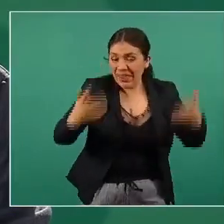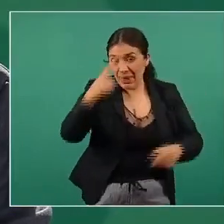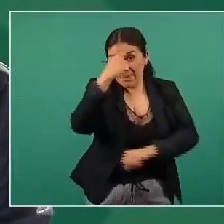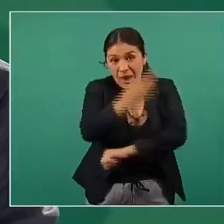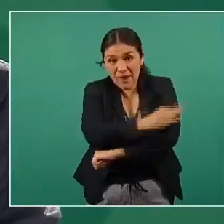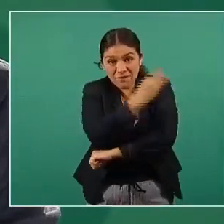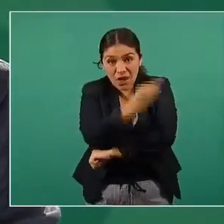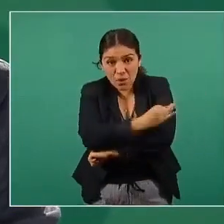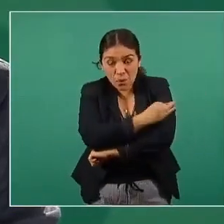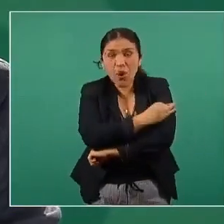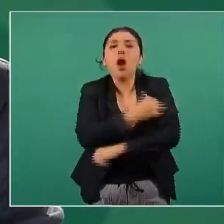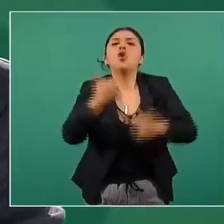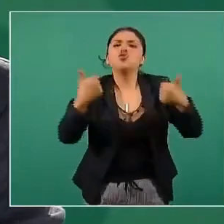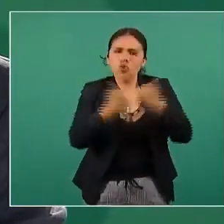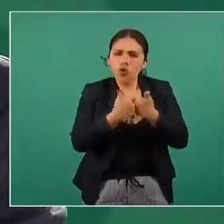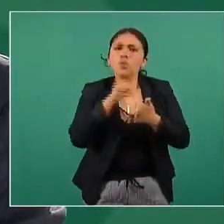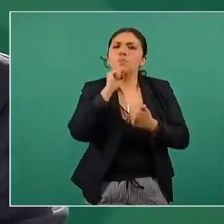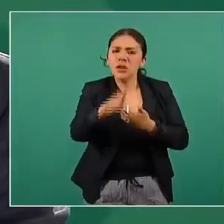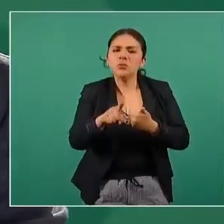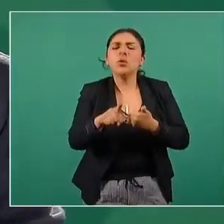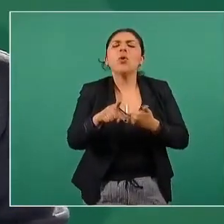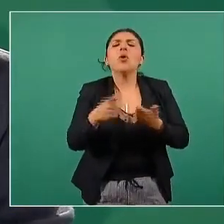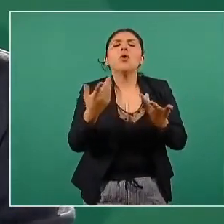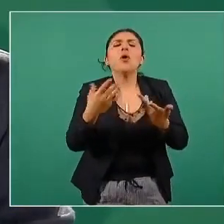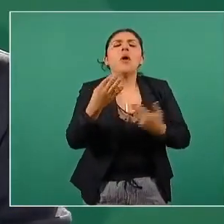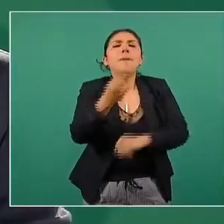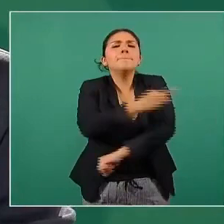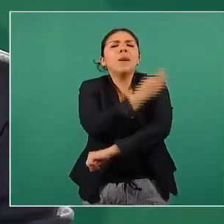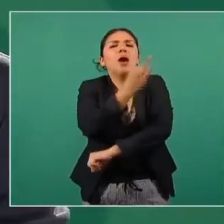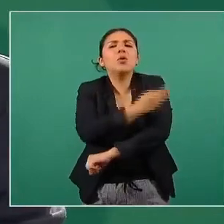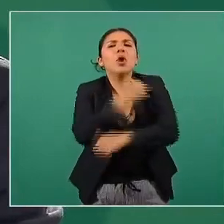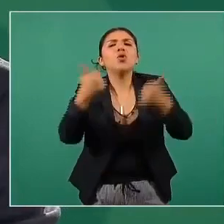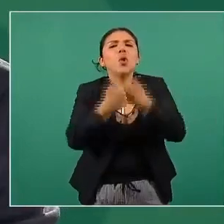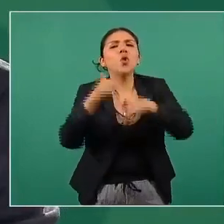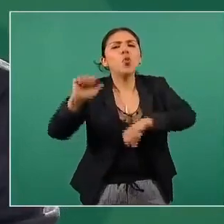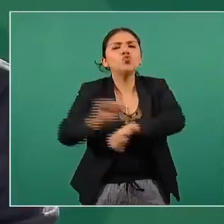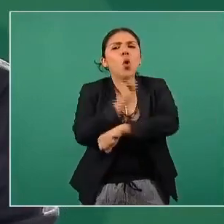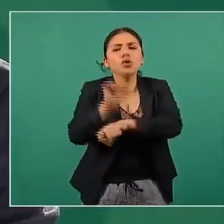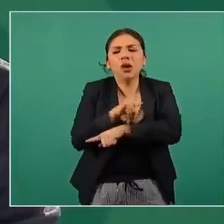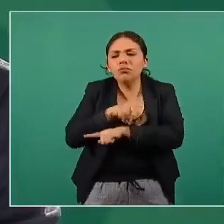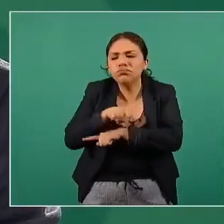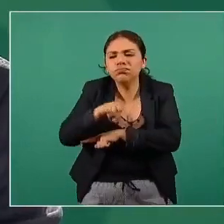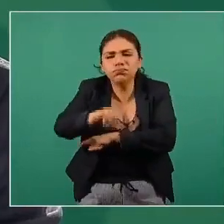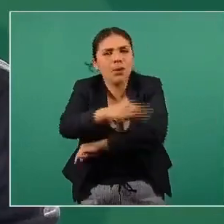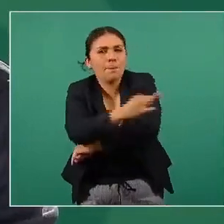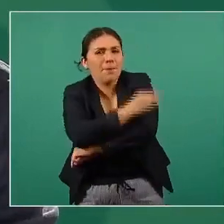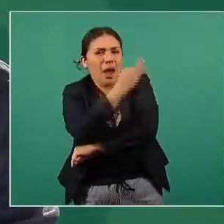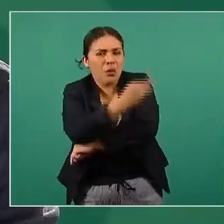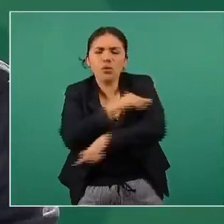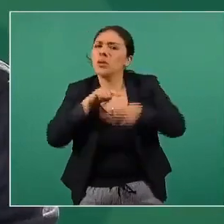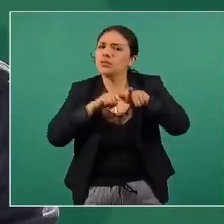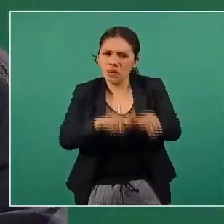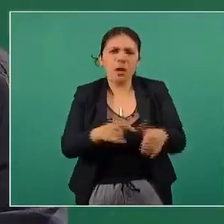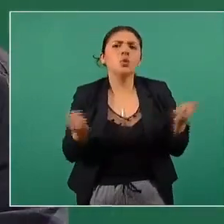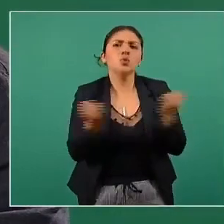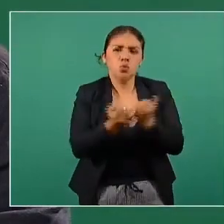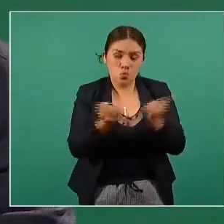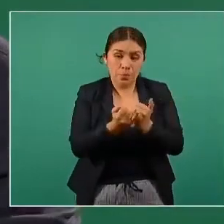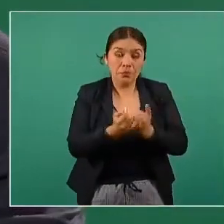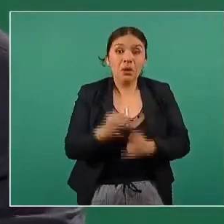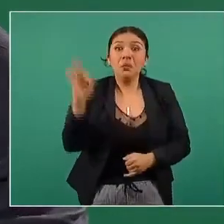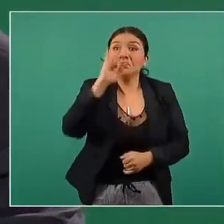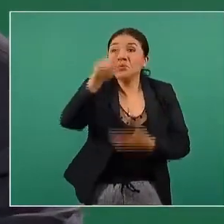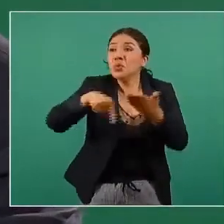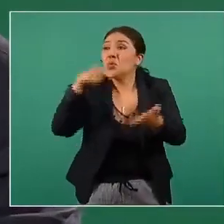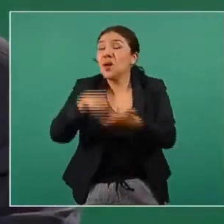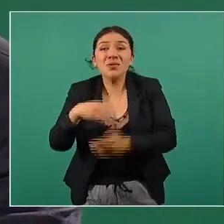incluyendo las modalidades de vacunación en tránsito para personas que van en vehículos la seguiremos usando y donde no